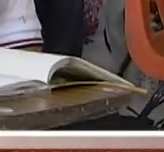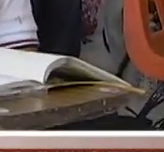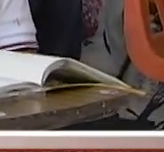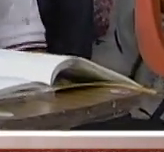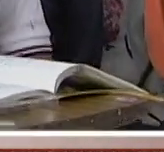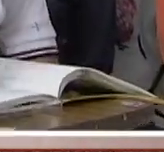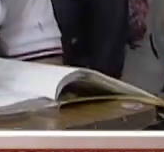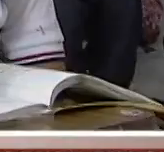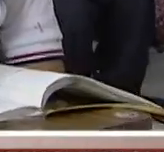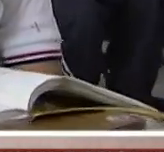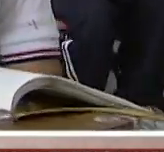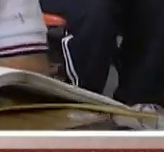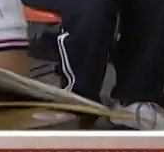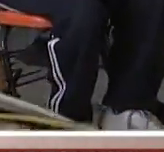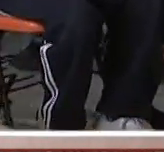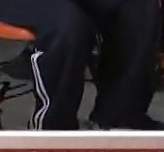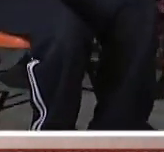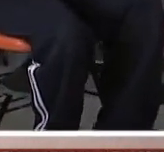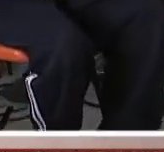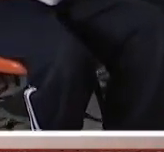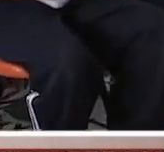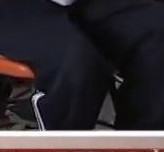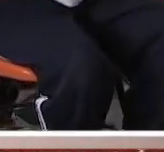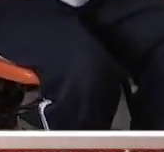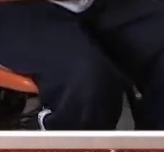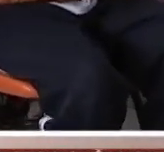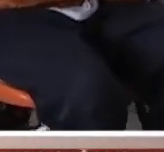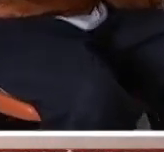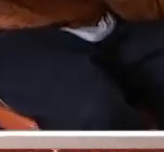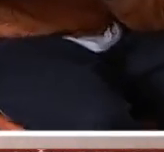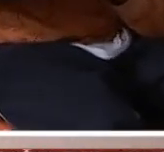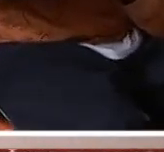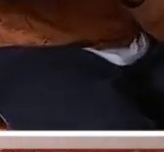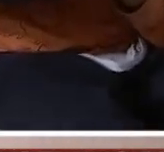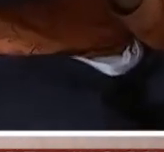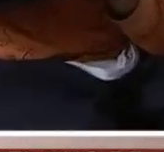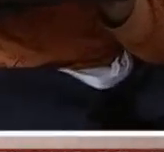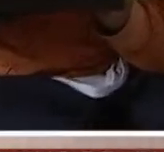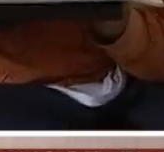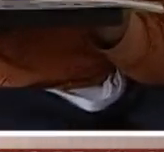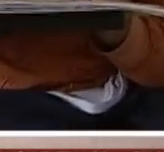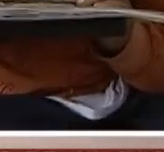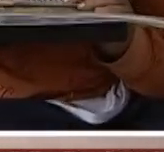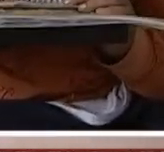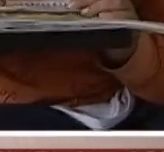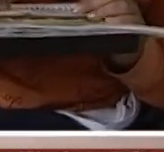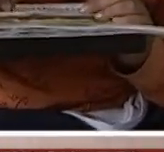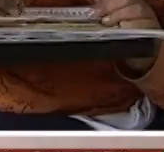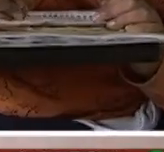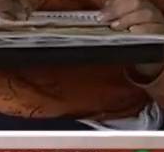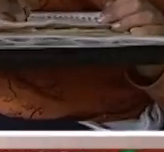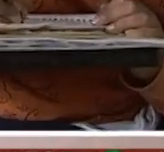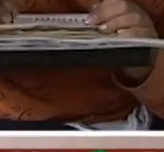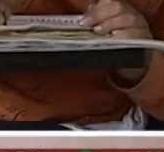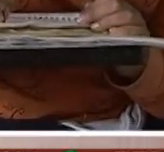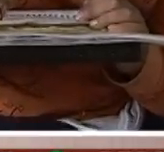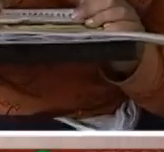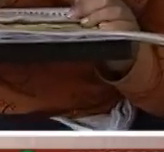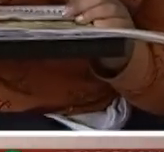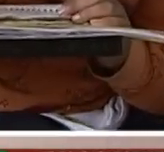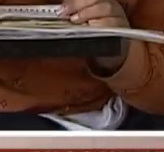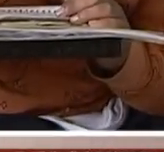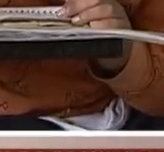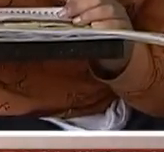mandarlas tranquilos. Bueno, sí, ustedes pueden salgar tranquilos. Muchísimas gracias, Mercedes. Bueno, pues